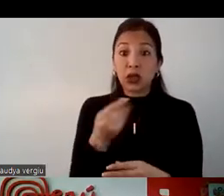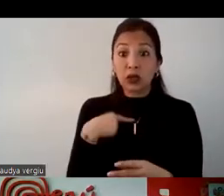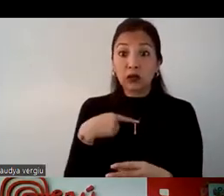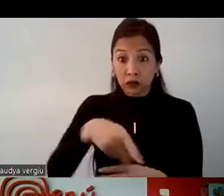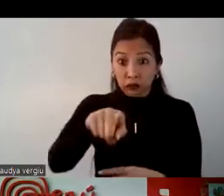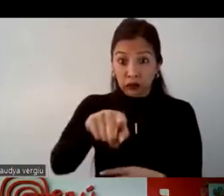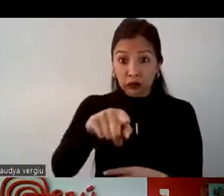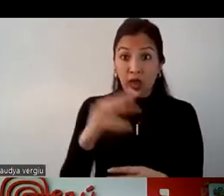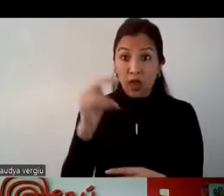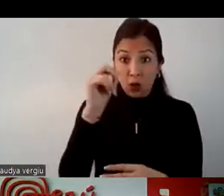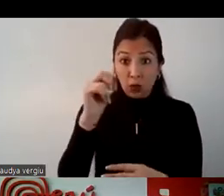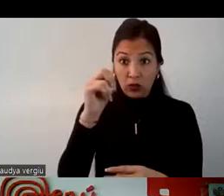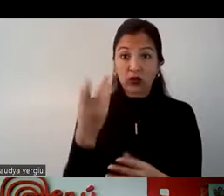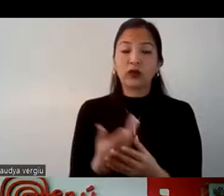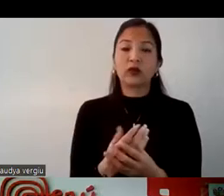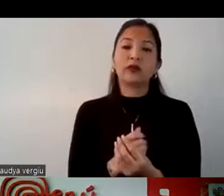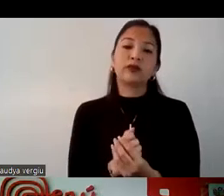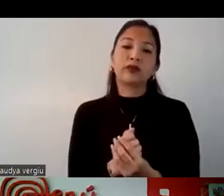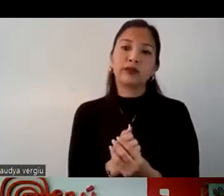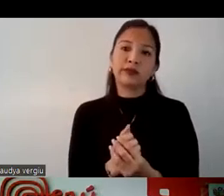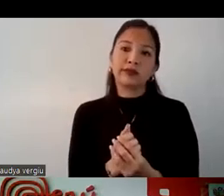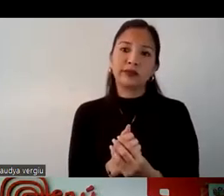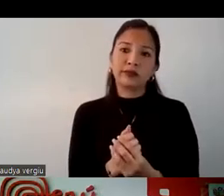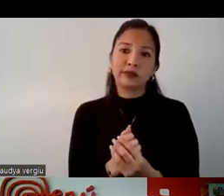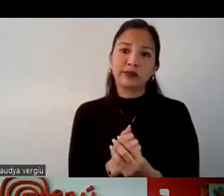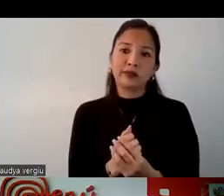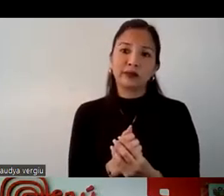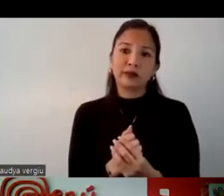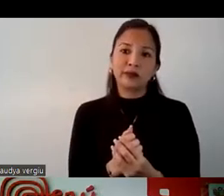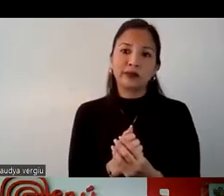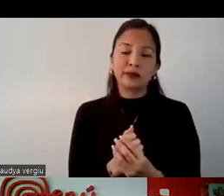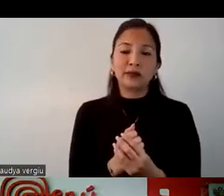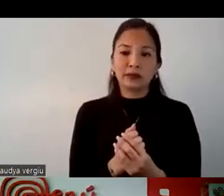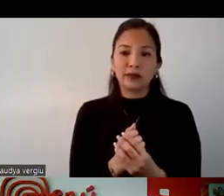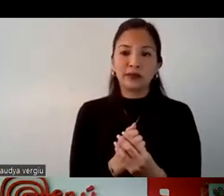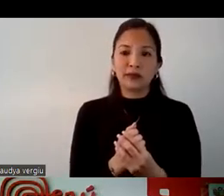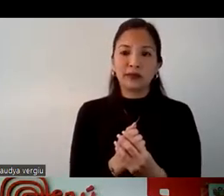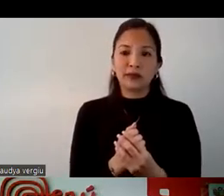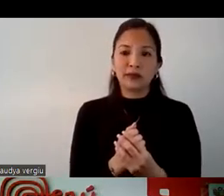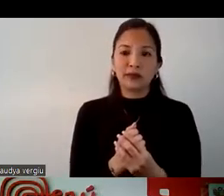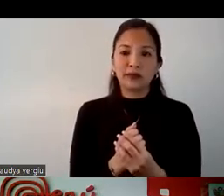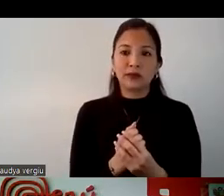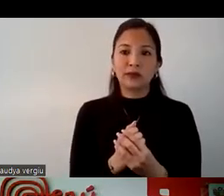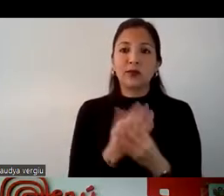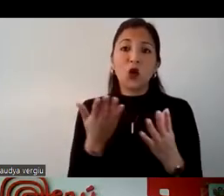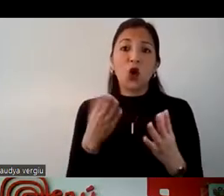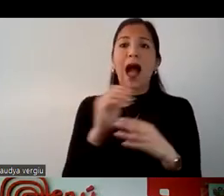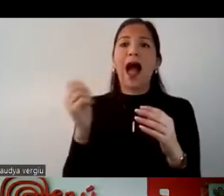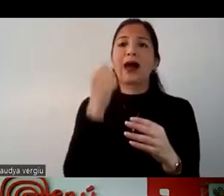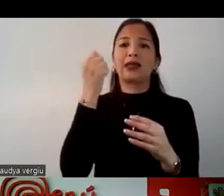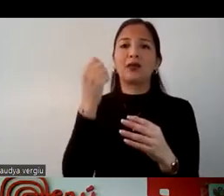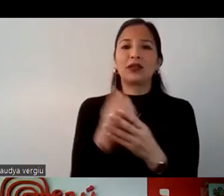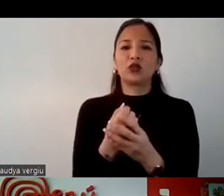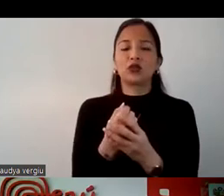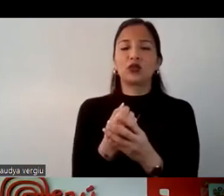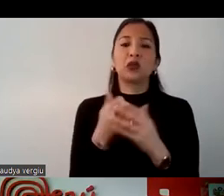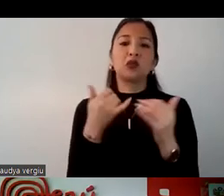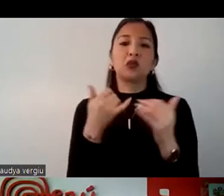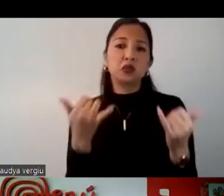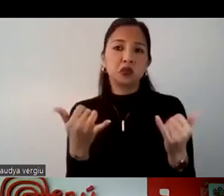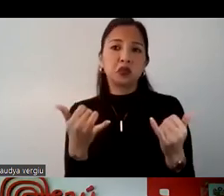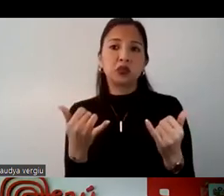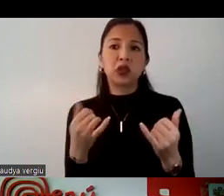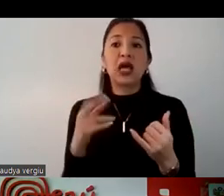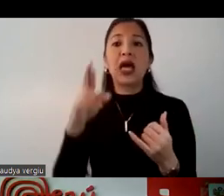a tener algunas reuniones con nosotros o con alguna empresa o hacer alguna actividad, que puede ser incluso de manera